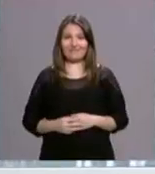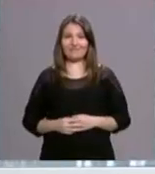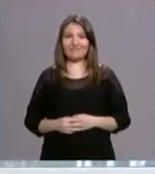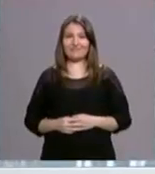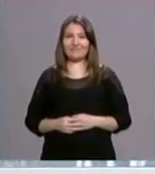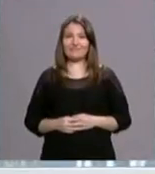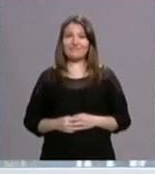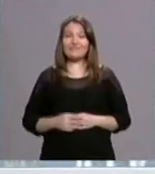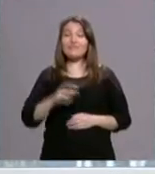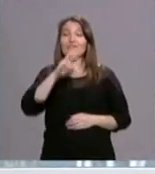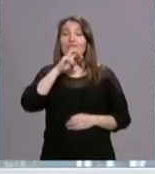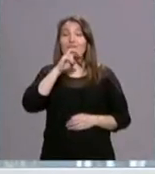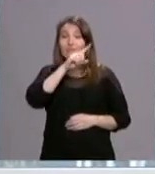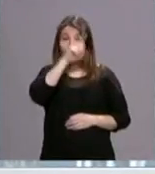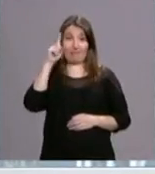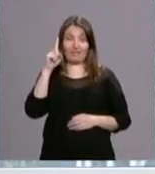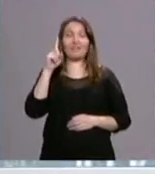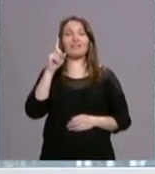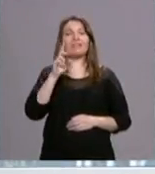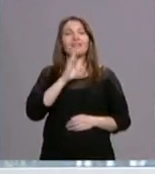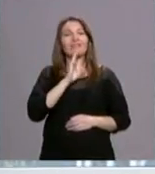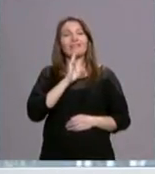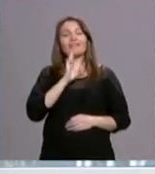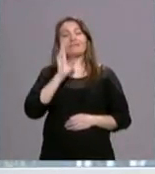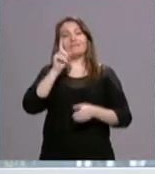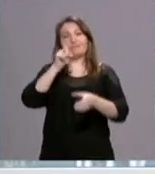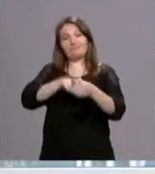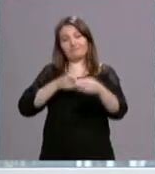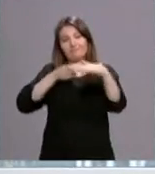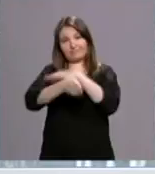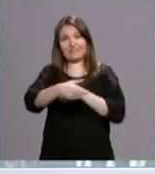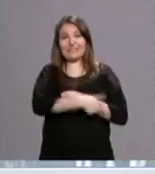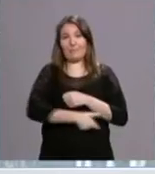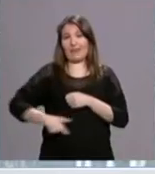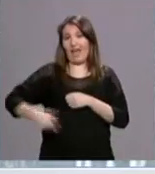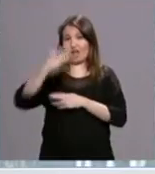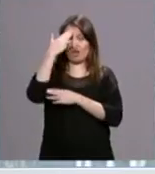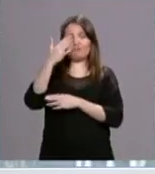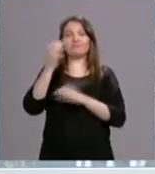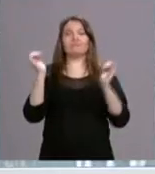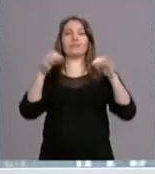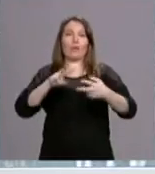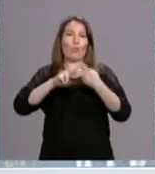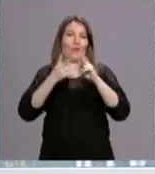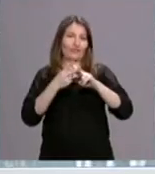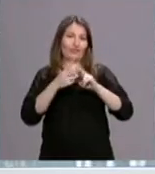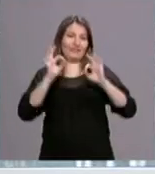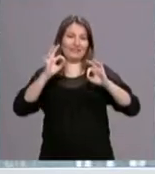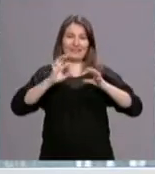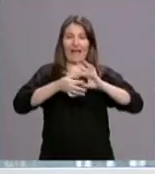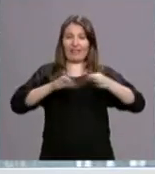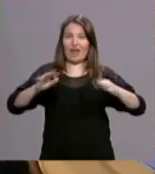El arzobispo de Madrid presidió en el seminario conciliar el encuentro de miembros de la cadena de oración por las vocaciones